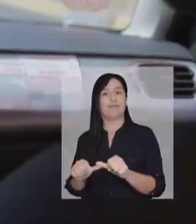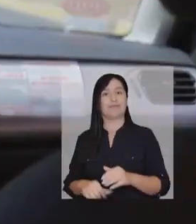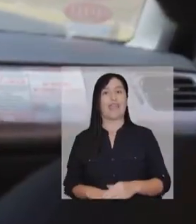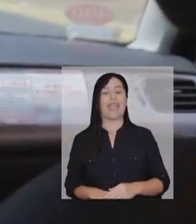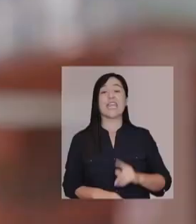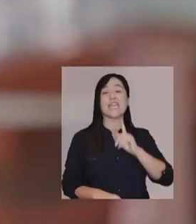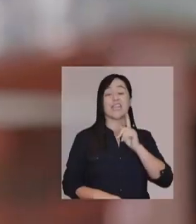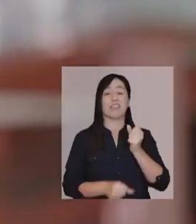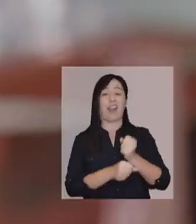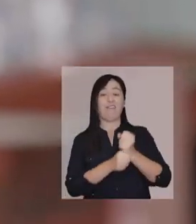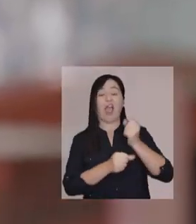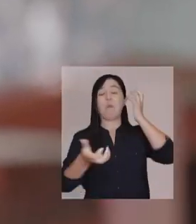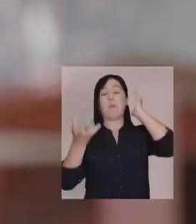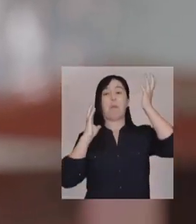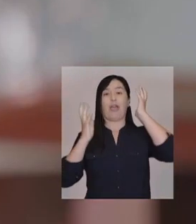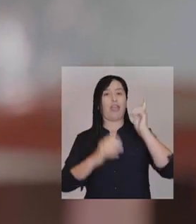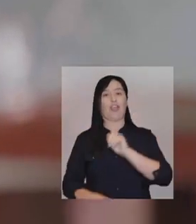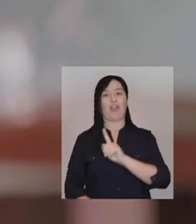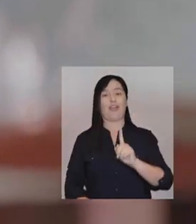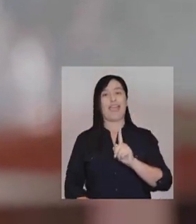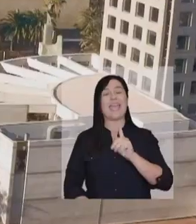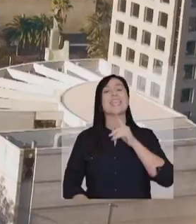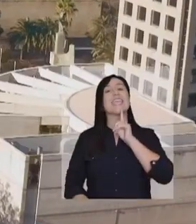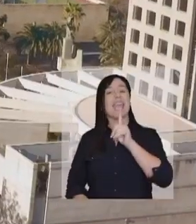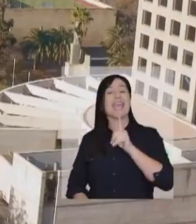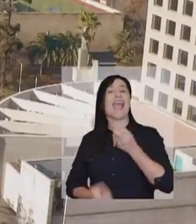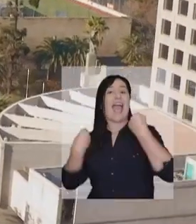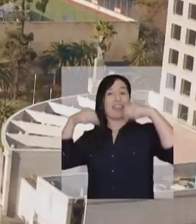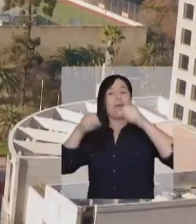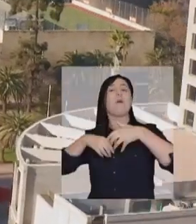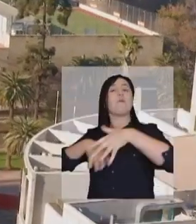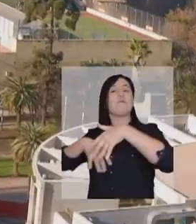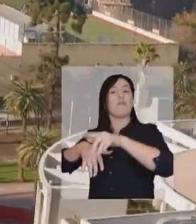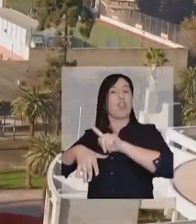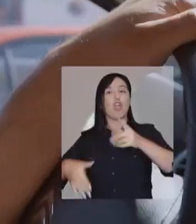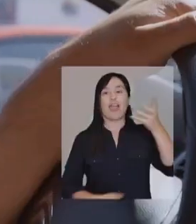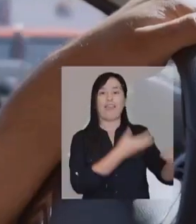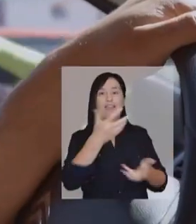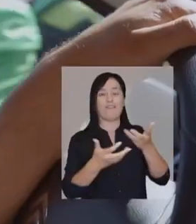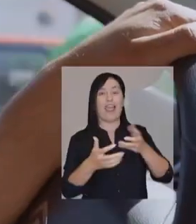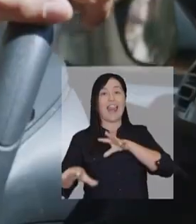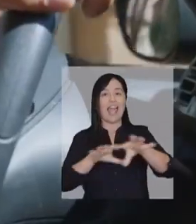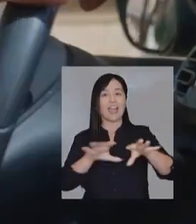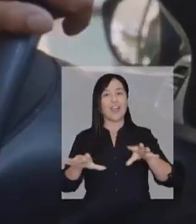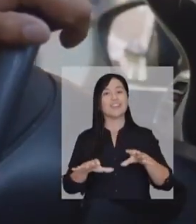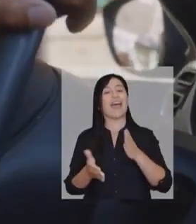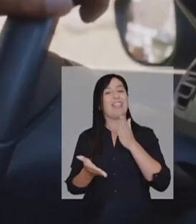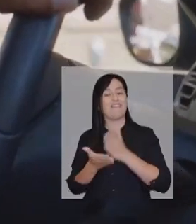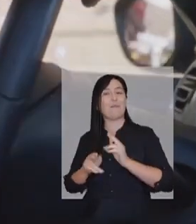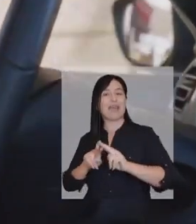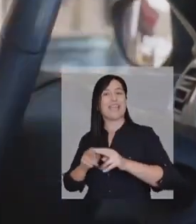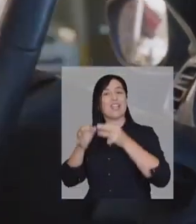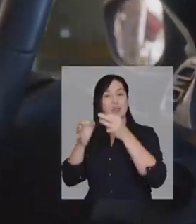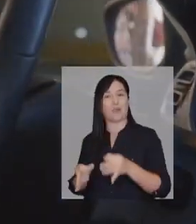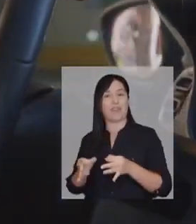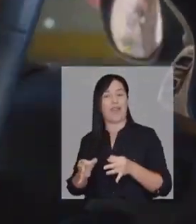resultar en el país. Ganamos los que no trabajamos desde la ducha. Ganamos los que nos manifestamos votando, no quemando las cañas. De los que entendíamos que